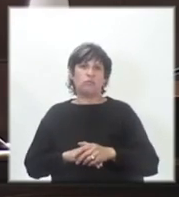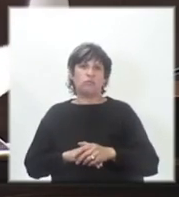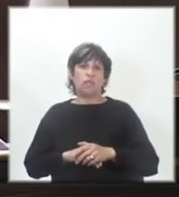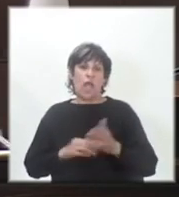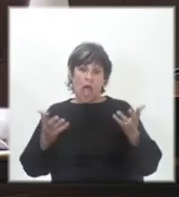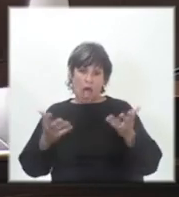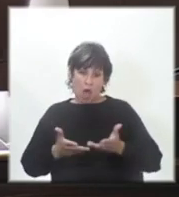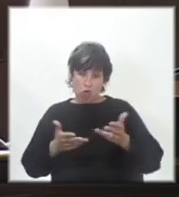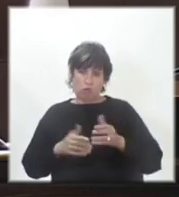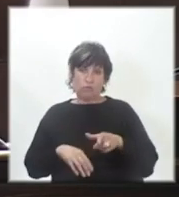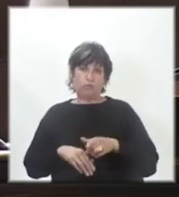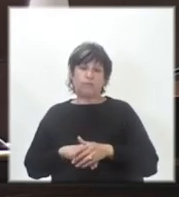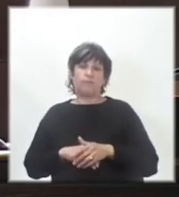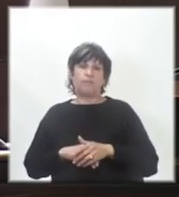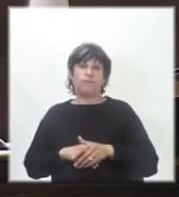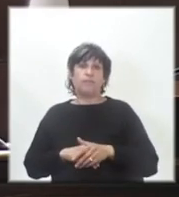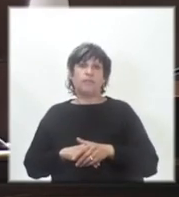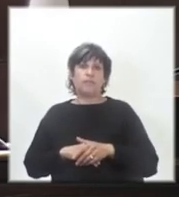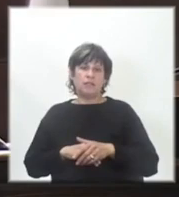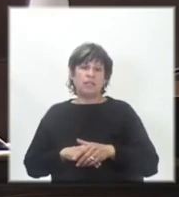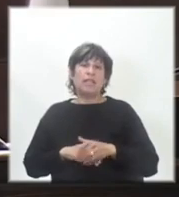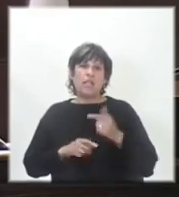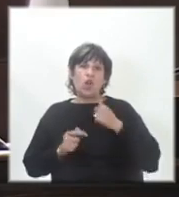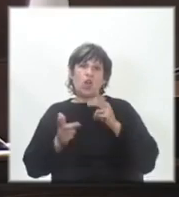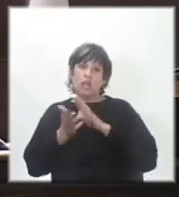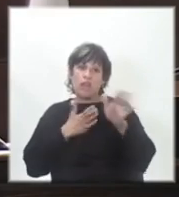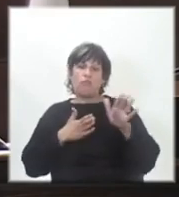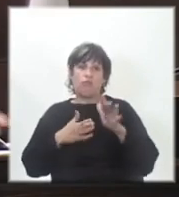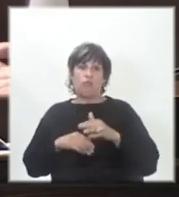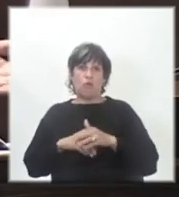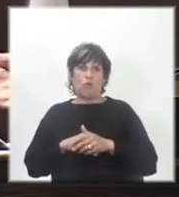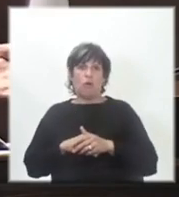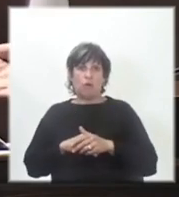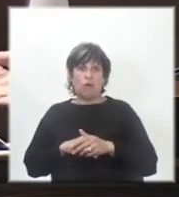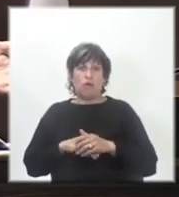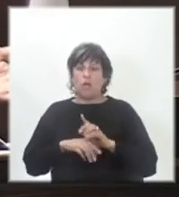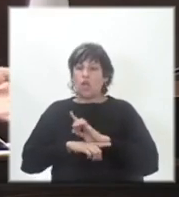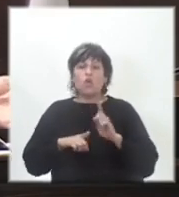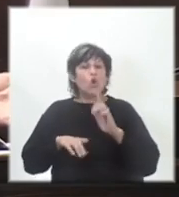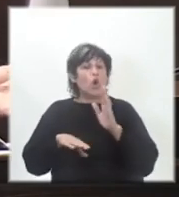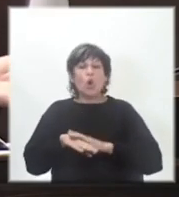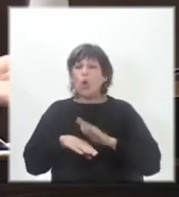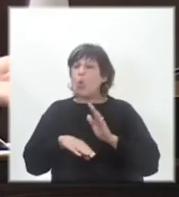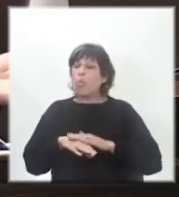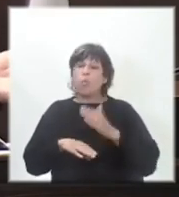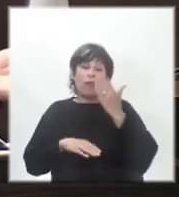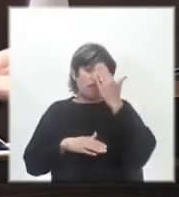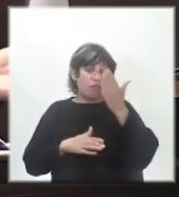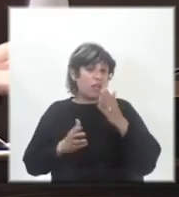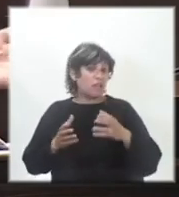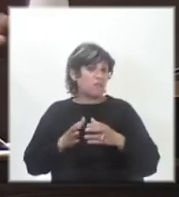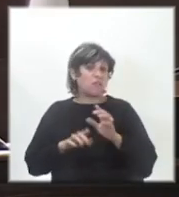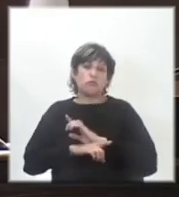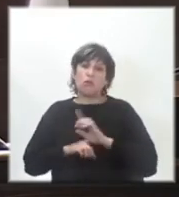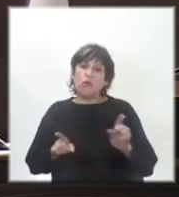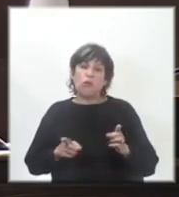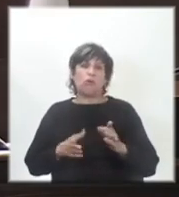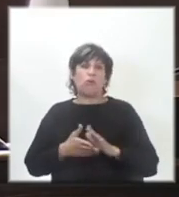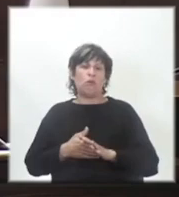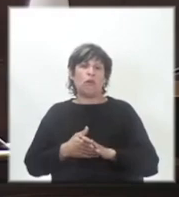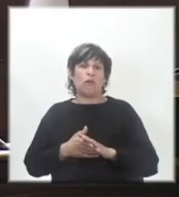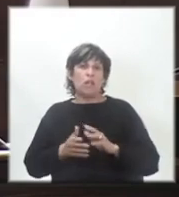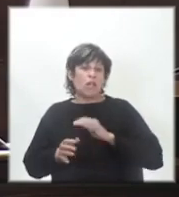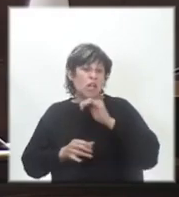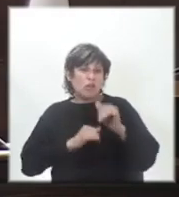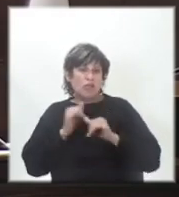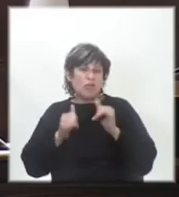Ahora, presidente, lo de la fuga no es culpa del Frente Amplio, presidente. Lo informaron